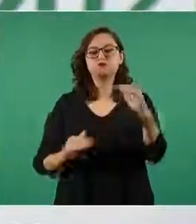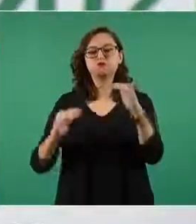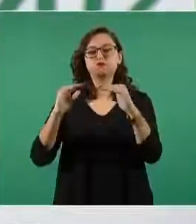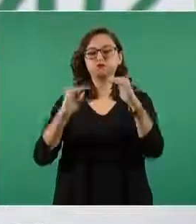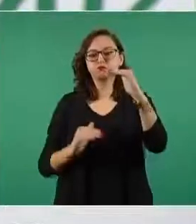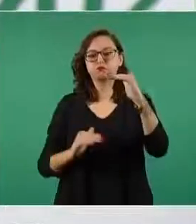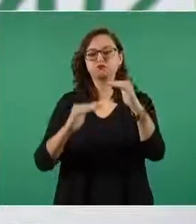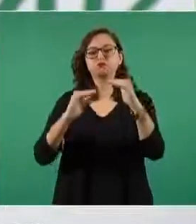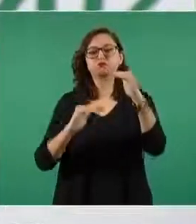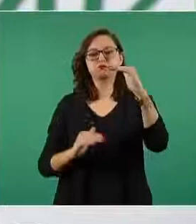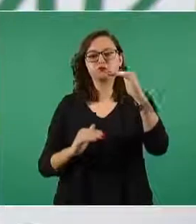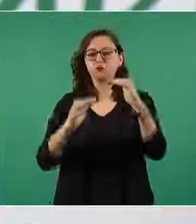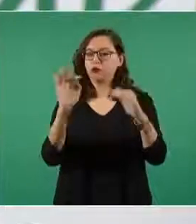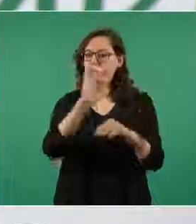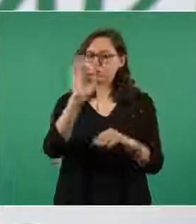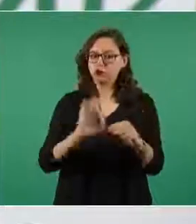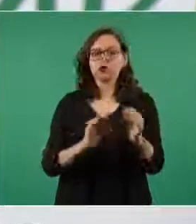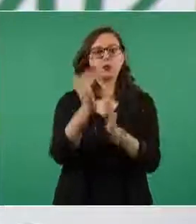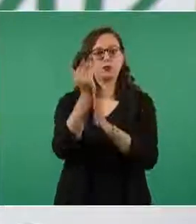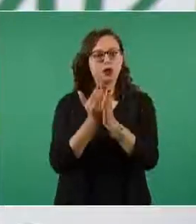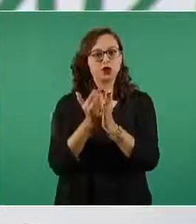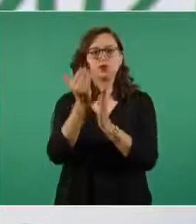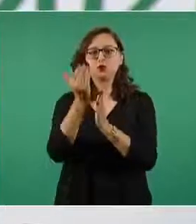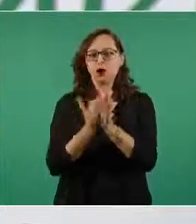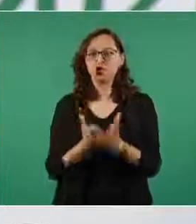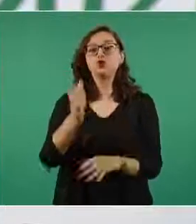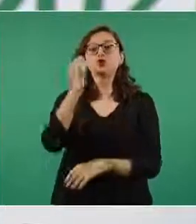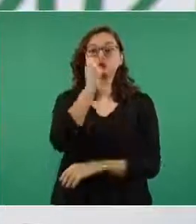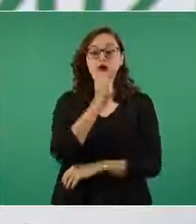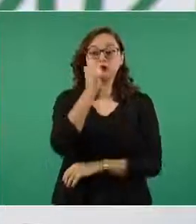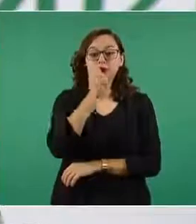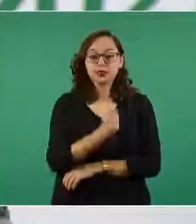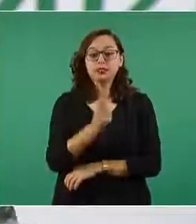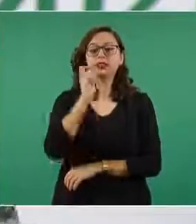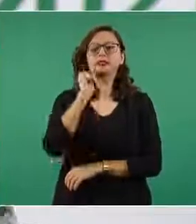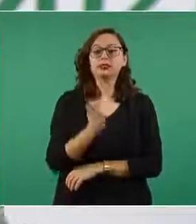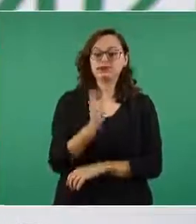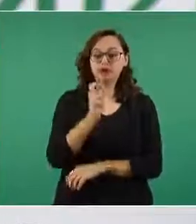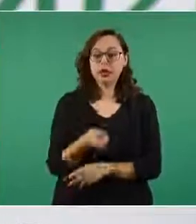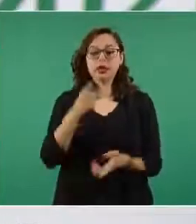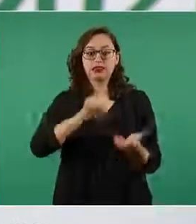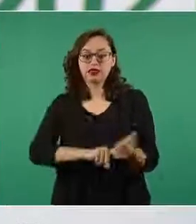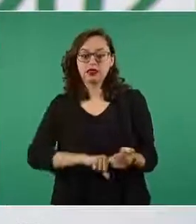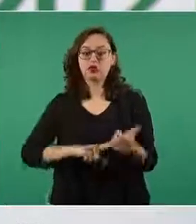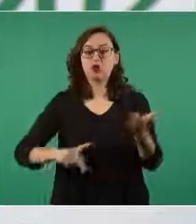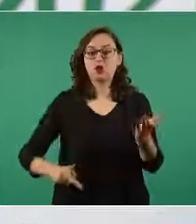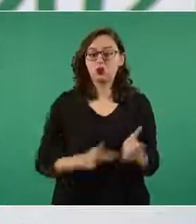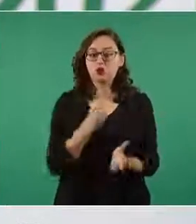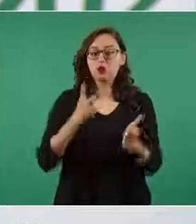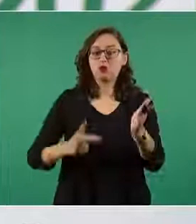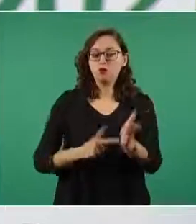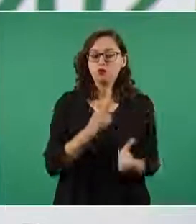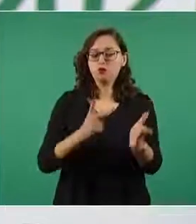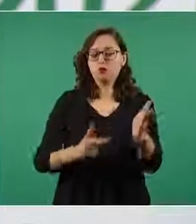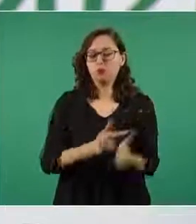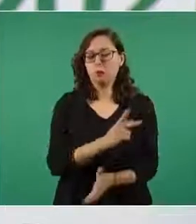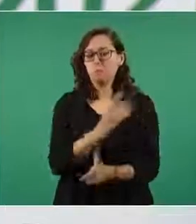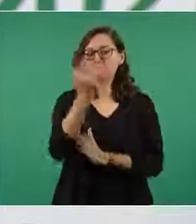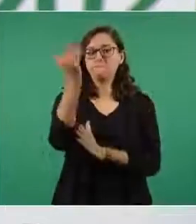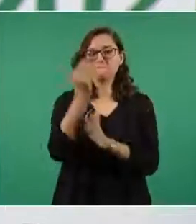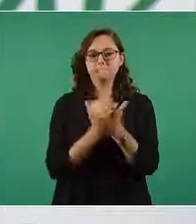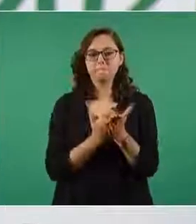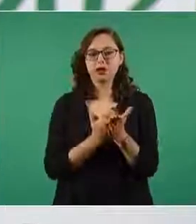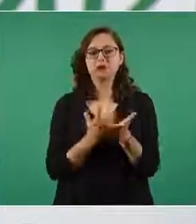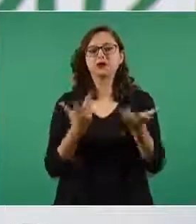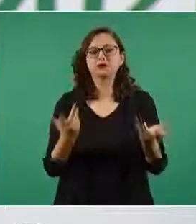a la baja de esa tasa lo anterior evidencia el bajo nivel de incidencias que Sedena tiene en la construcción de sus obras aspecto que es